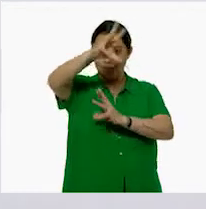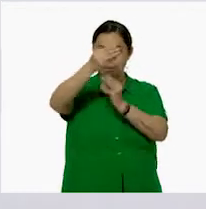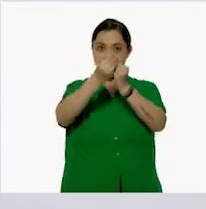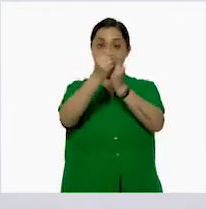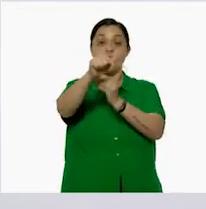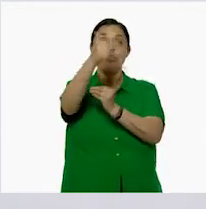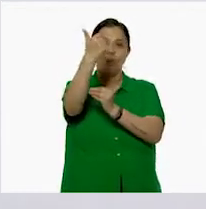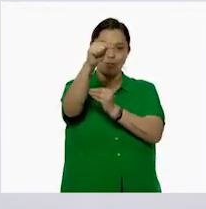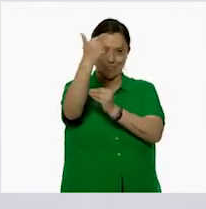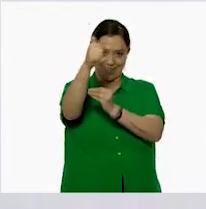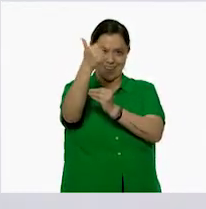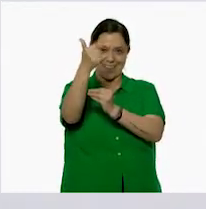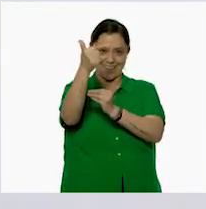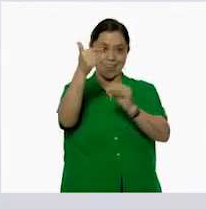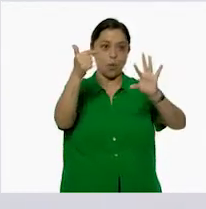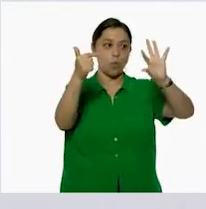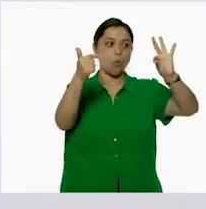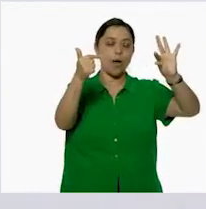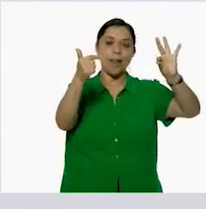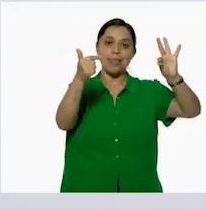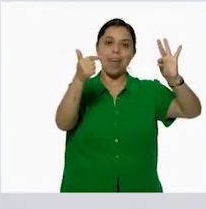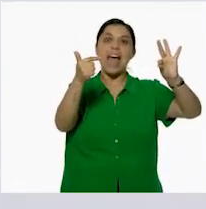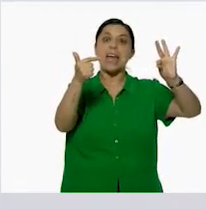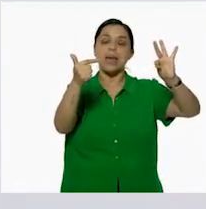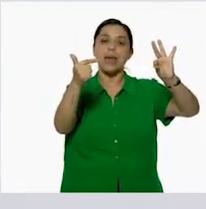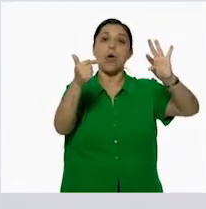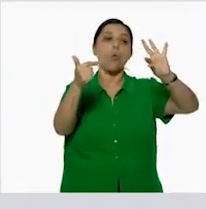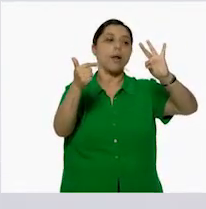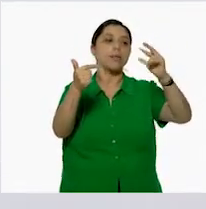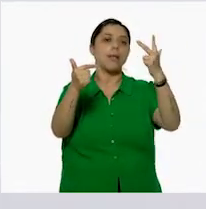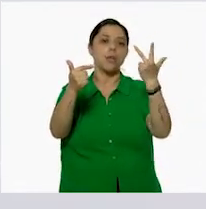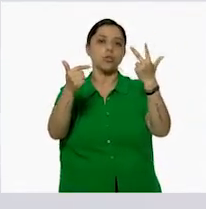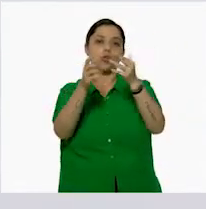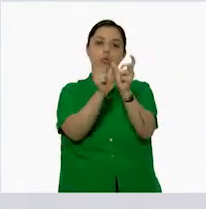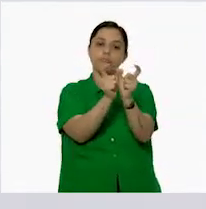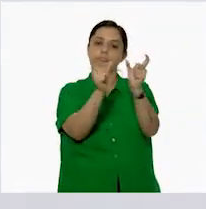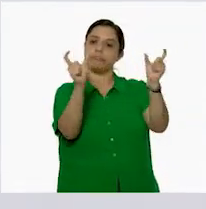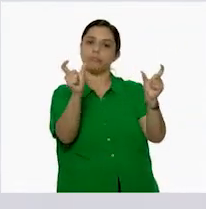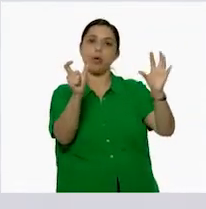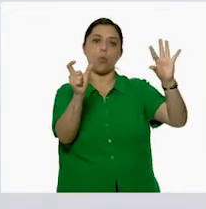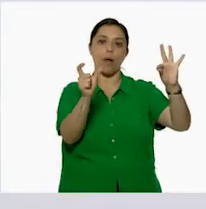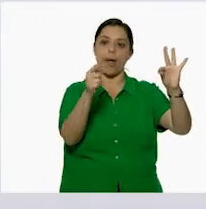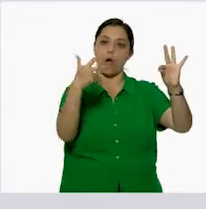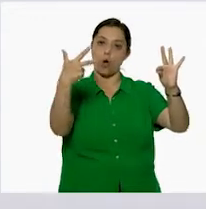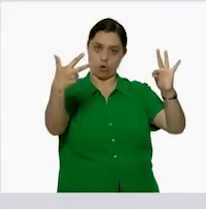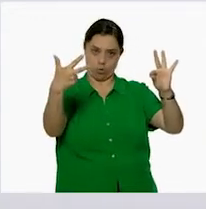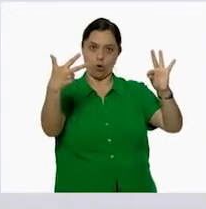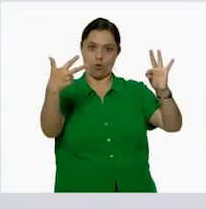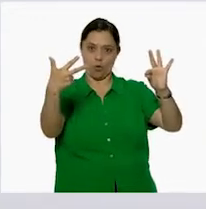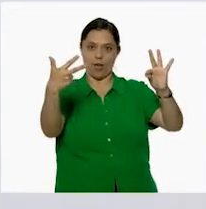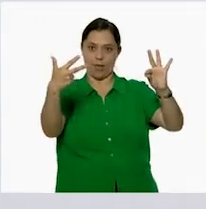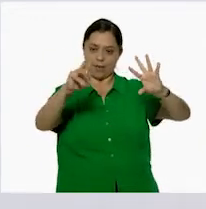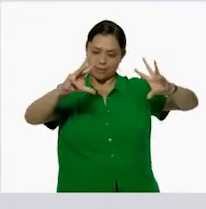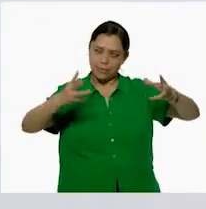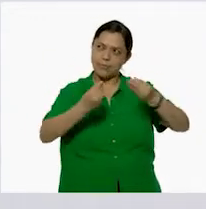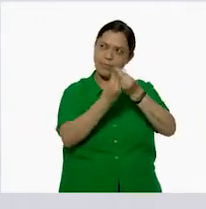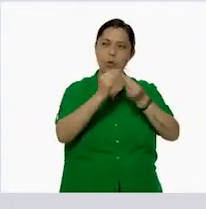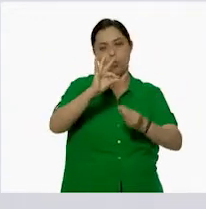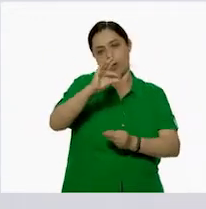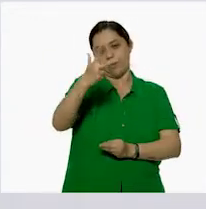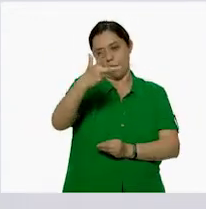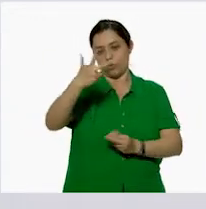y el 40 lo dividimos en 2, en el 40 y en el 8, que unidos nos da 48.